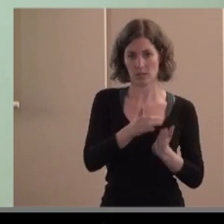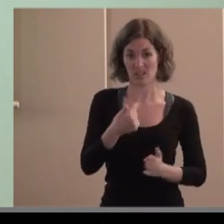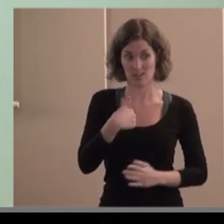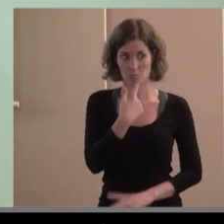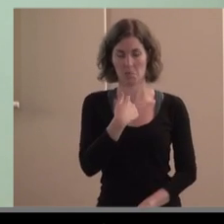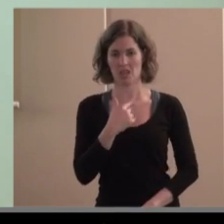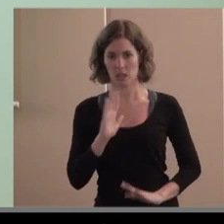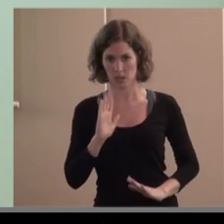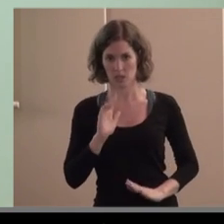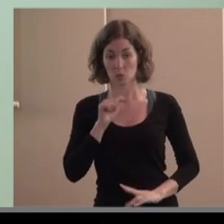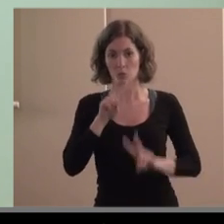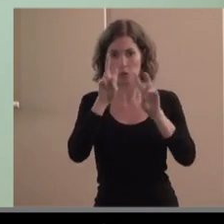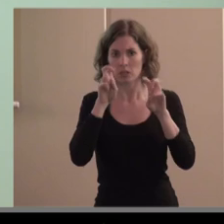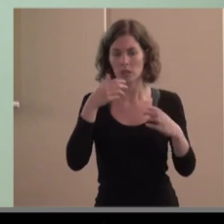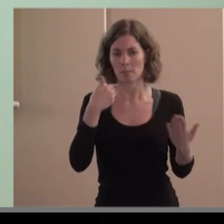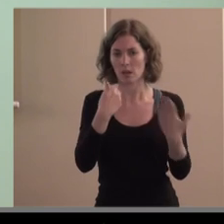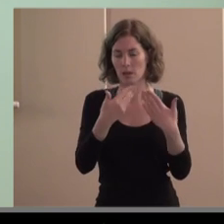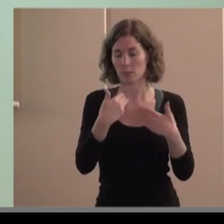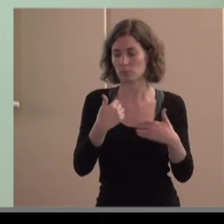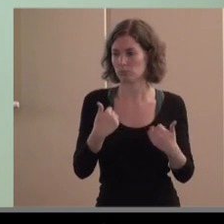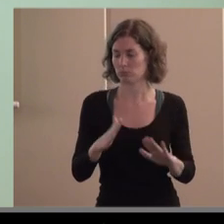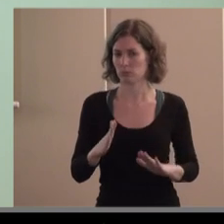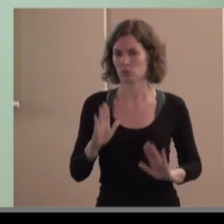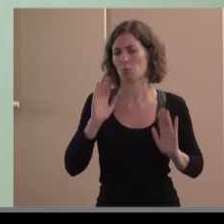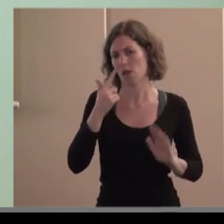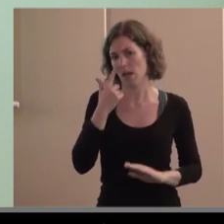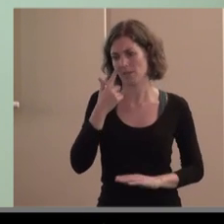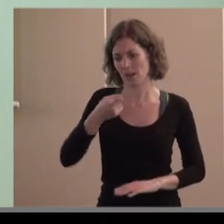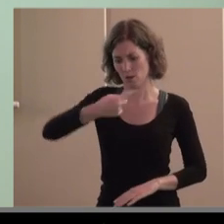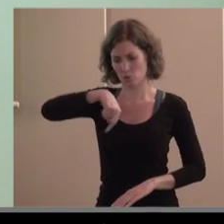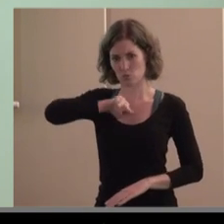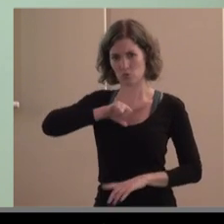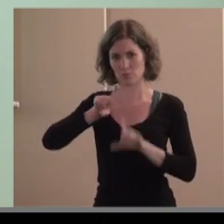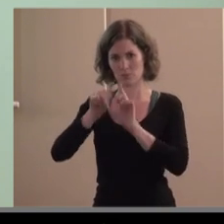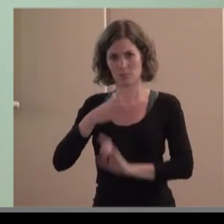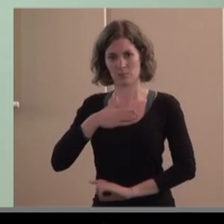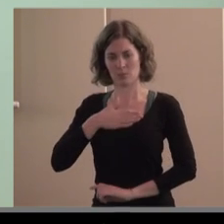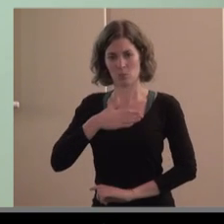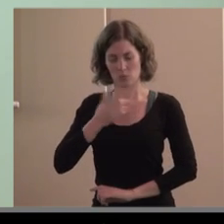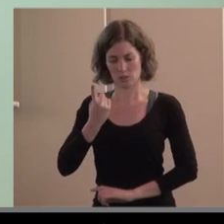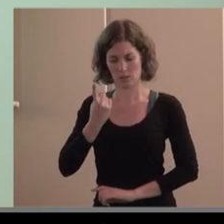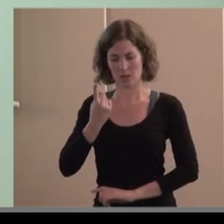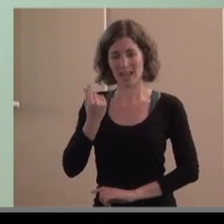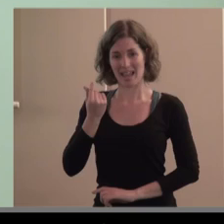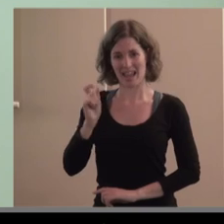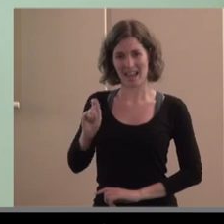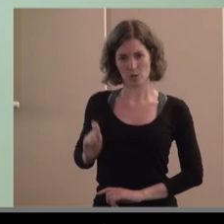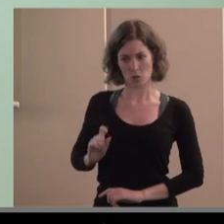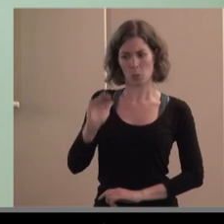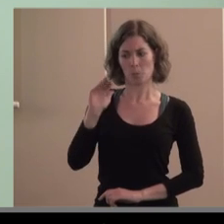cuando discutes esto es un paquete nosotros podemos bajar el sueldo y aceptamos todos cuidado porque esa es una decisión que se tiene que tomar